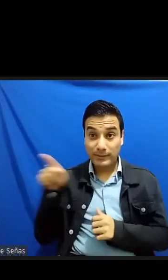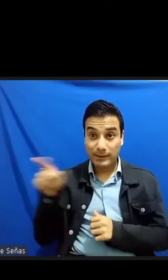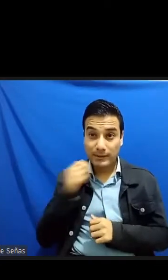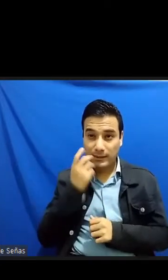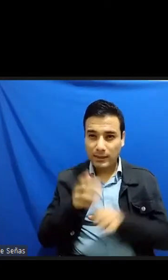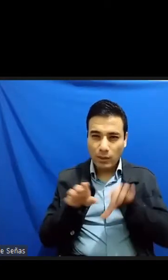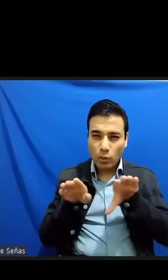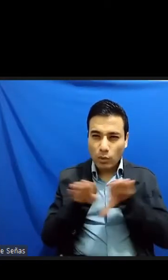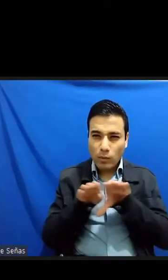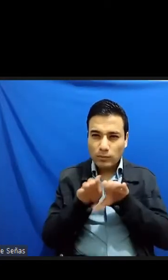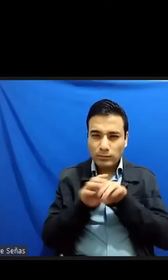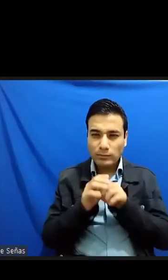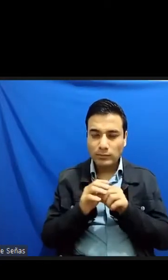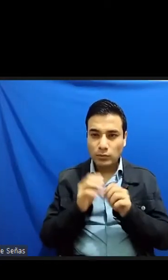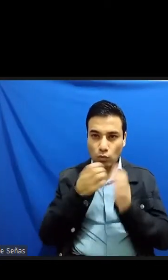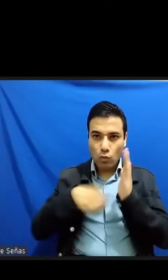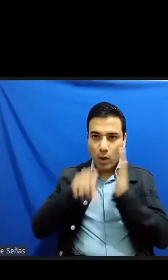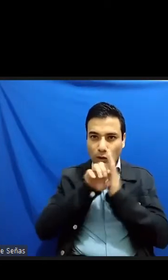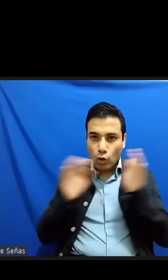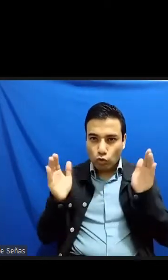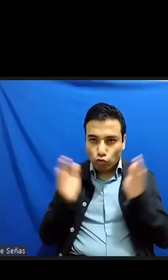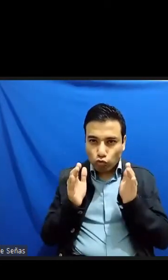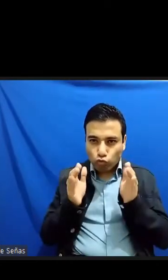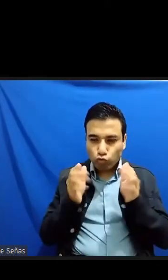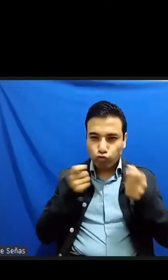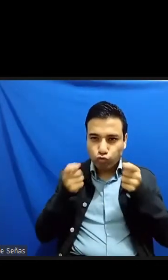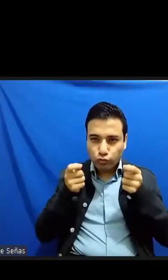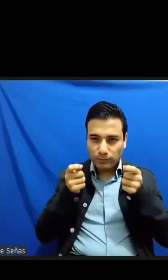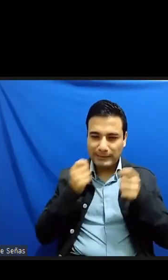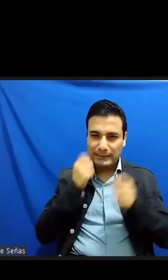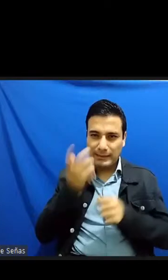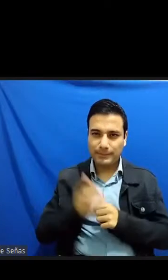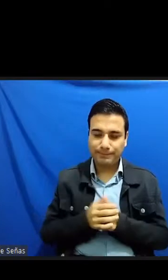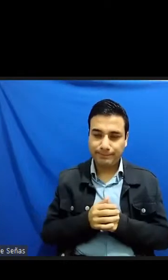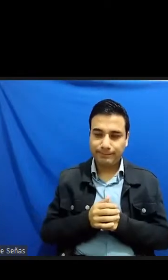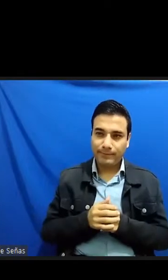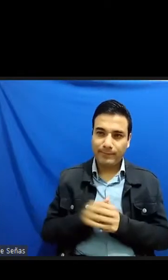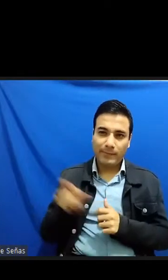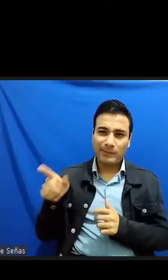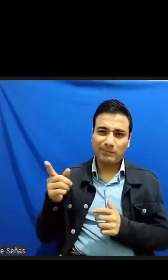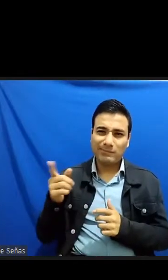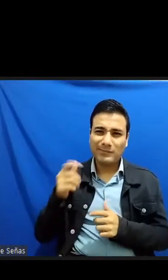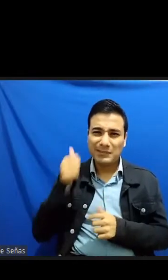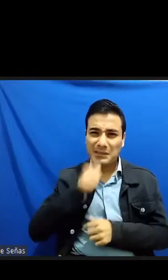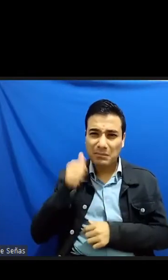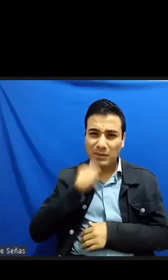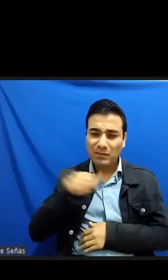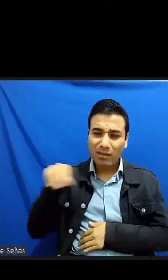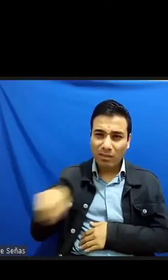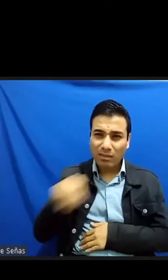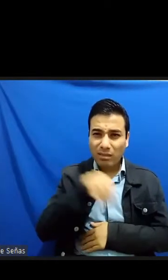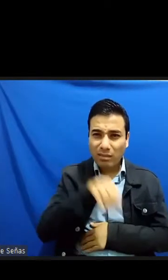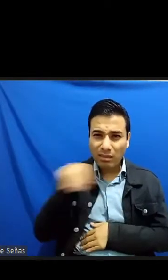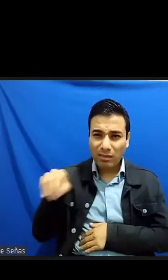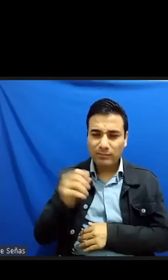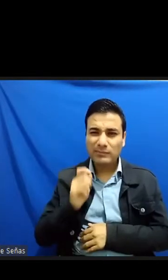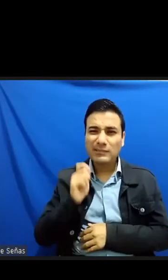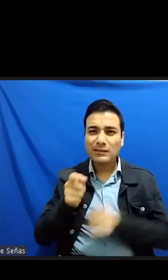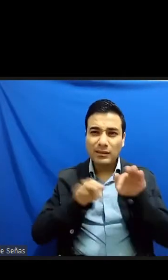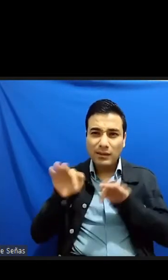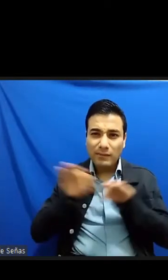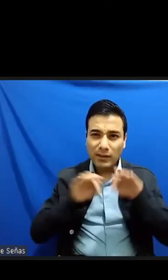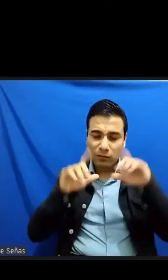un modesto estudio en realidad un puesto casi ambulante de servicios fotográficos